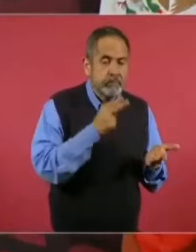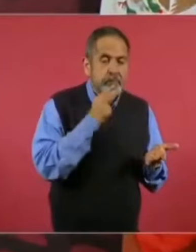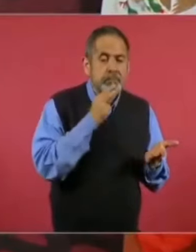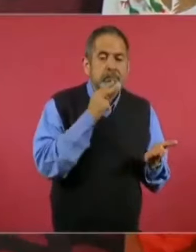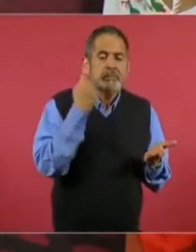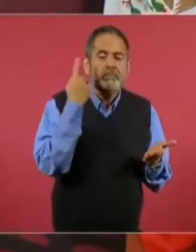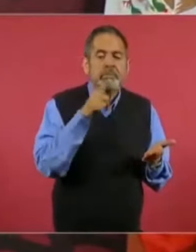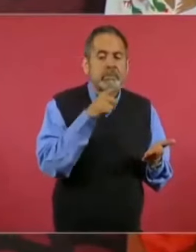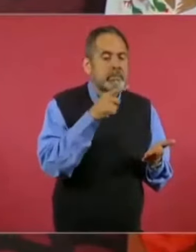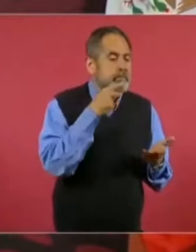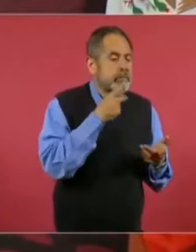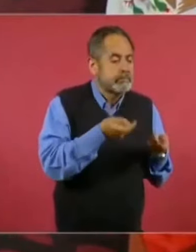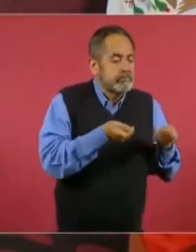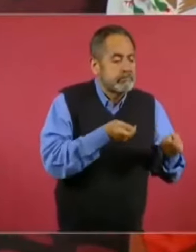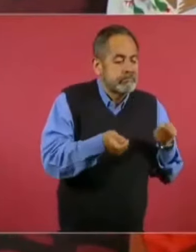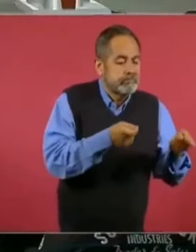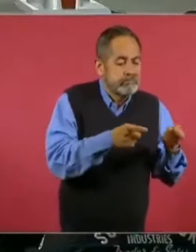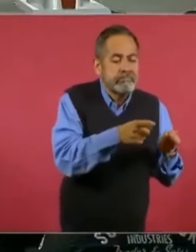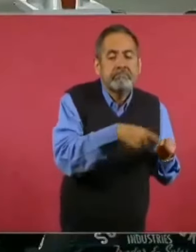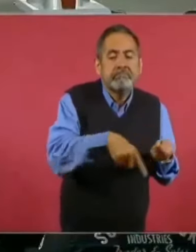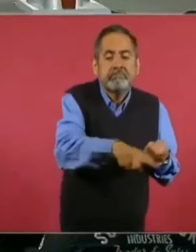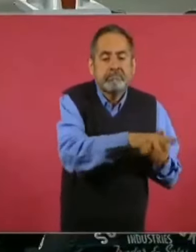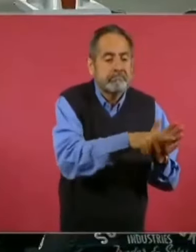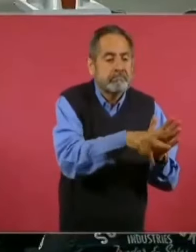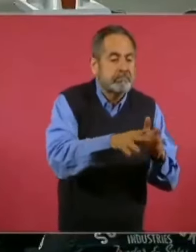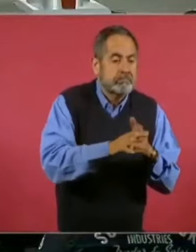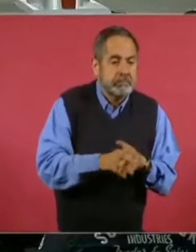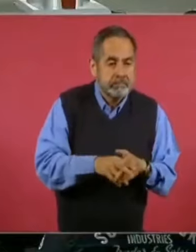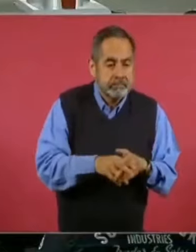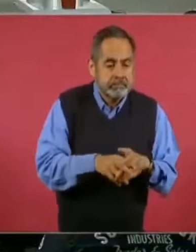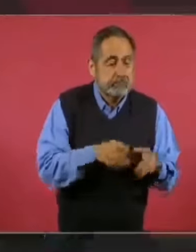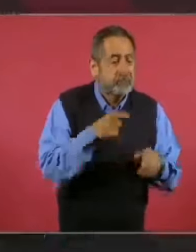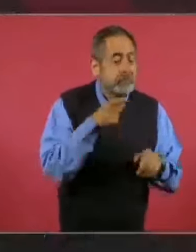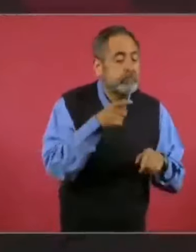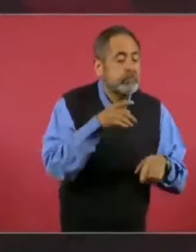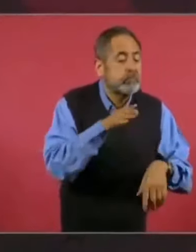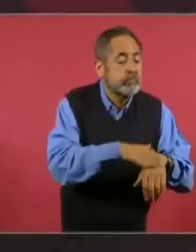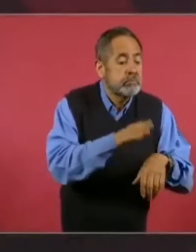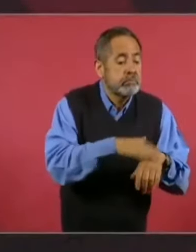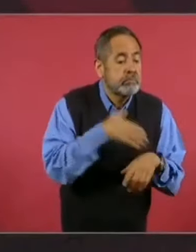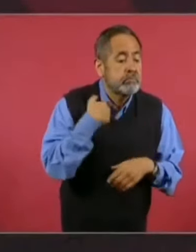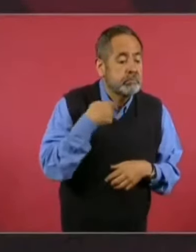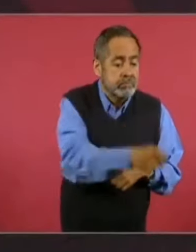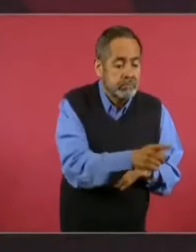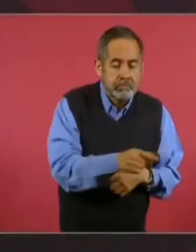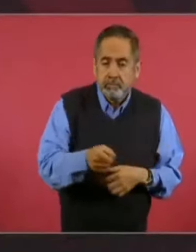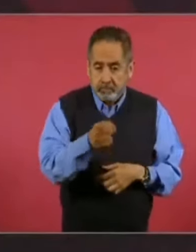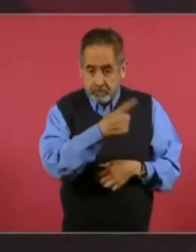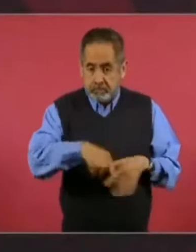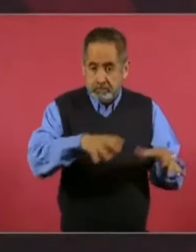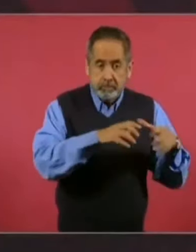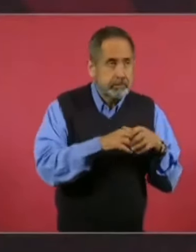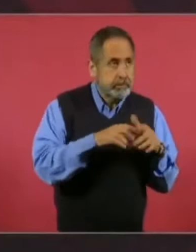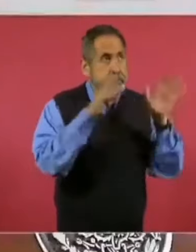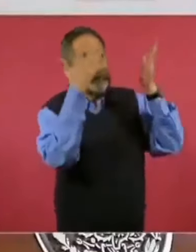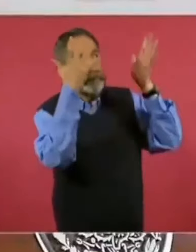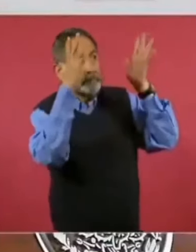aplaudir o callar